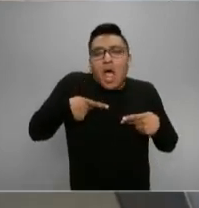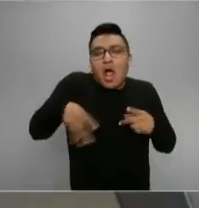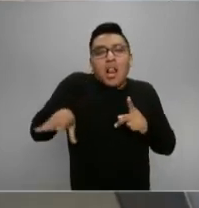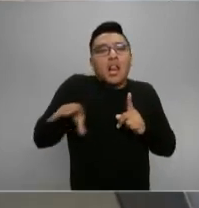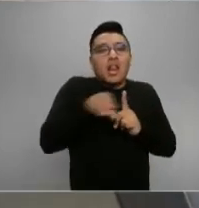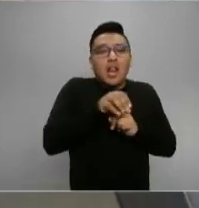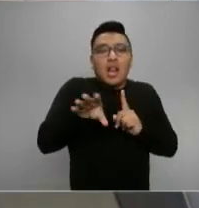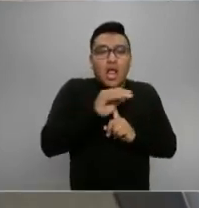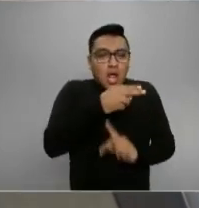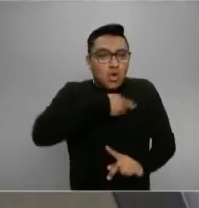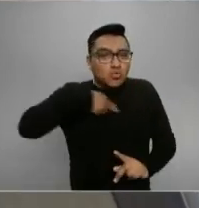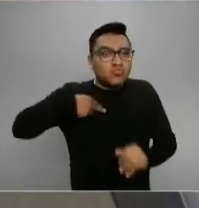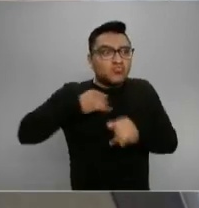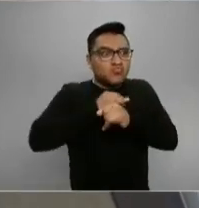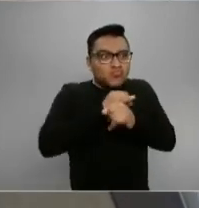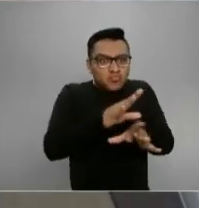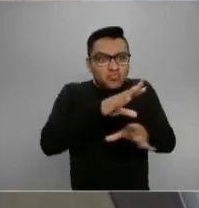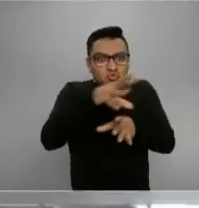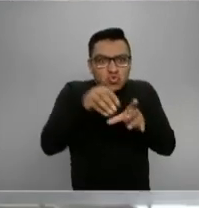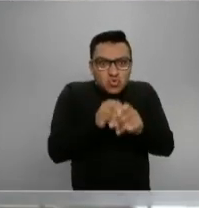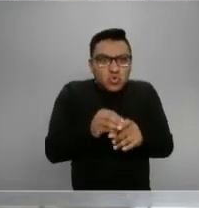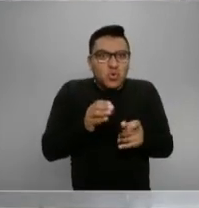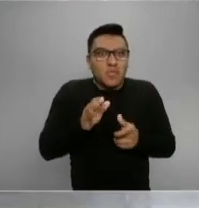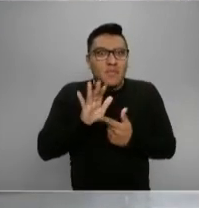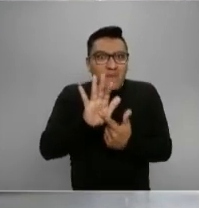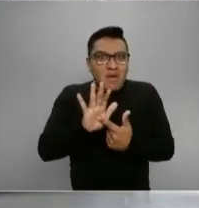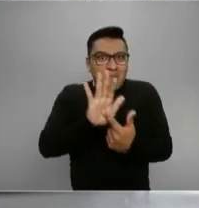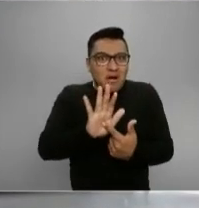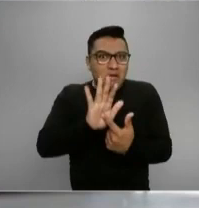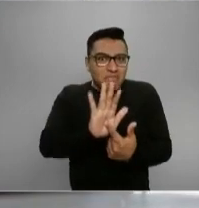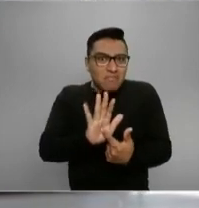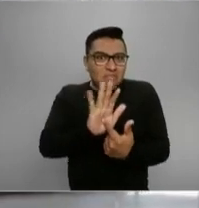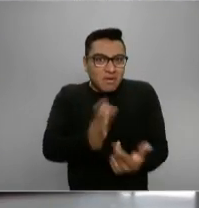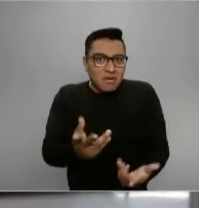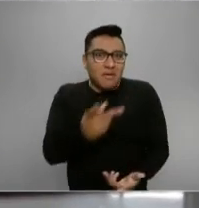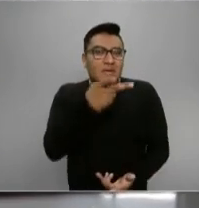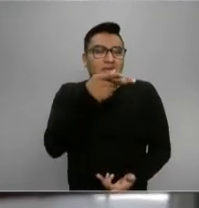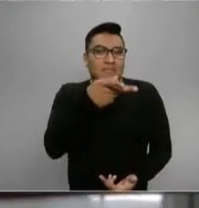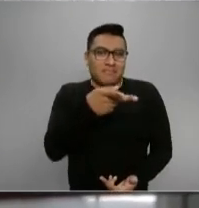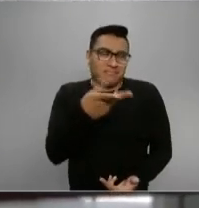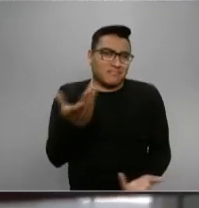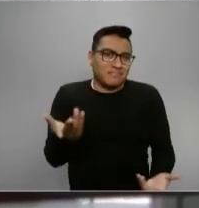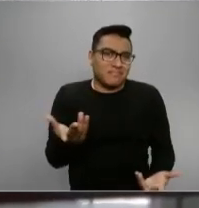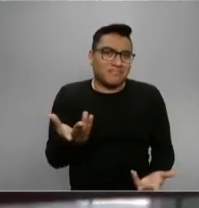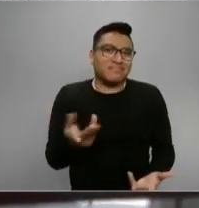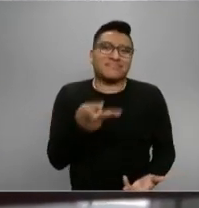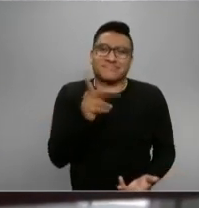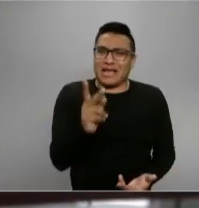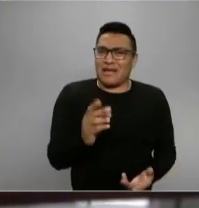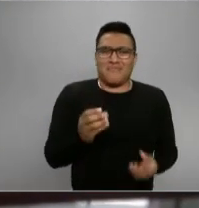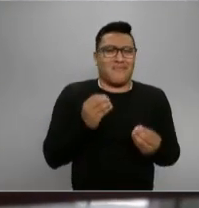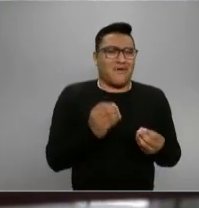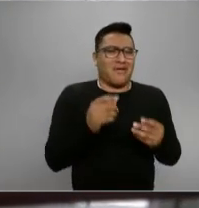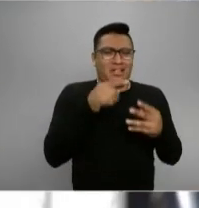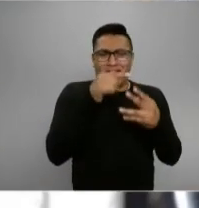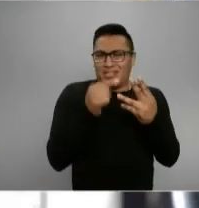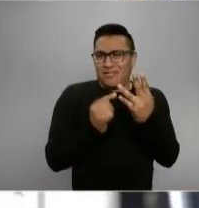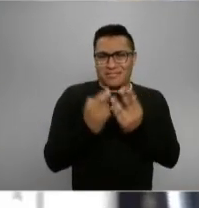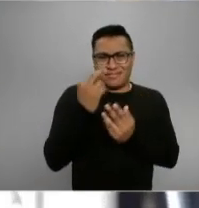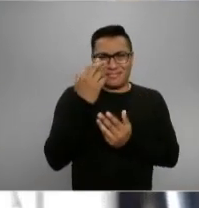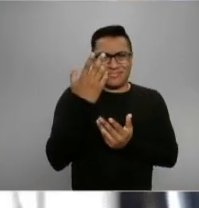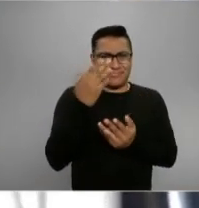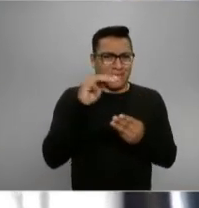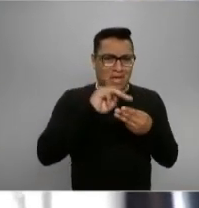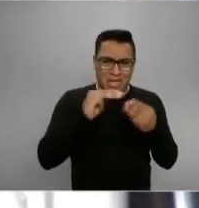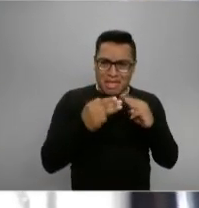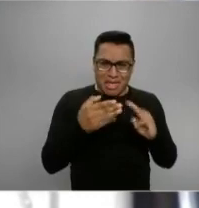el seguimiento de lo que pasaba como... Yo creo que pocos, pocos este... Por muchas razones, pues como pocos